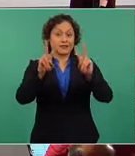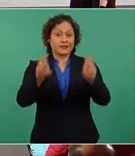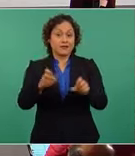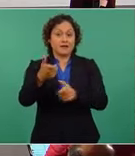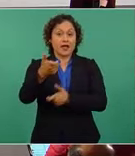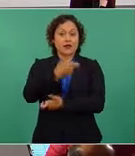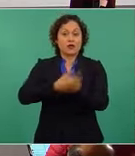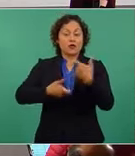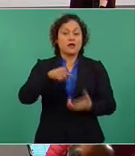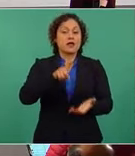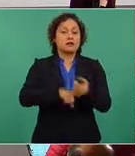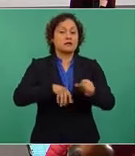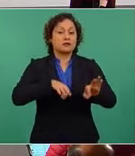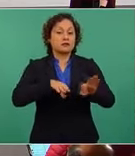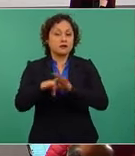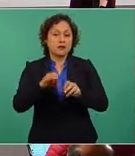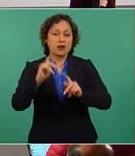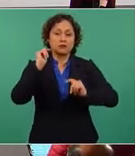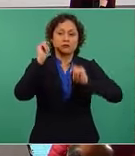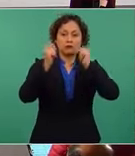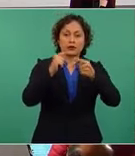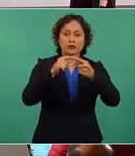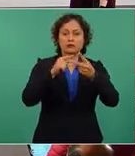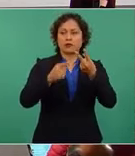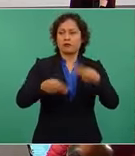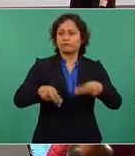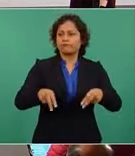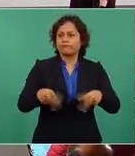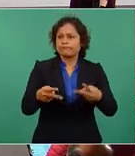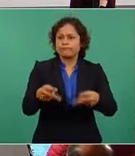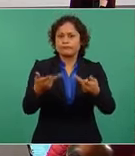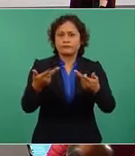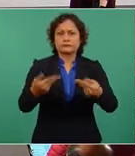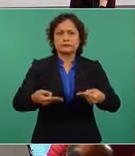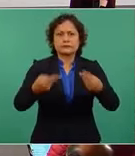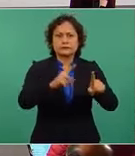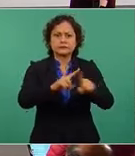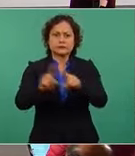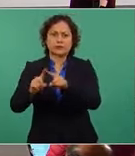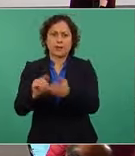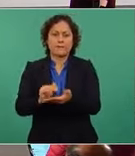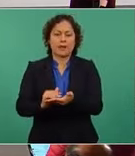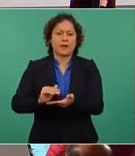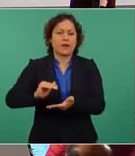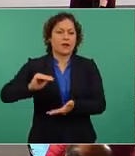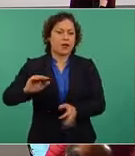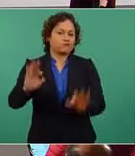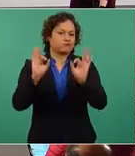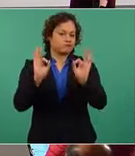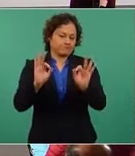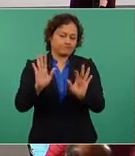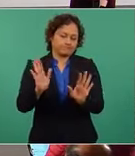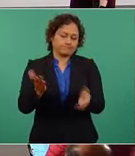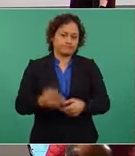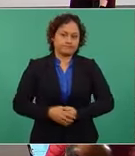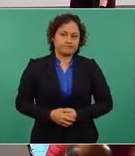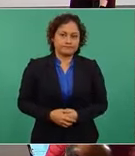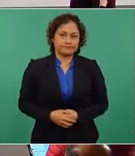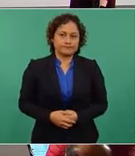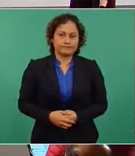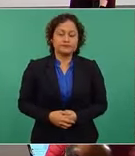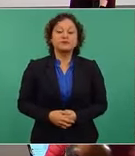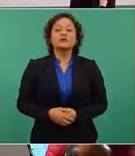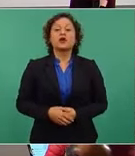de todo tipo vaya incrementando en porcentajes considerables, como ya lo comentaba yo. En segundo lugar, referirles respecto a la